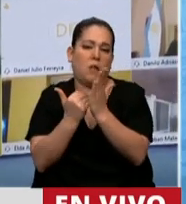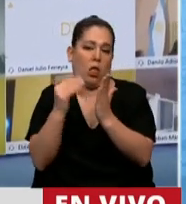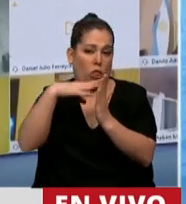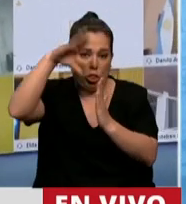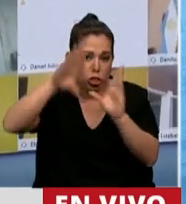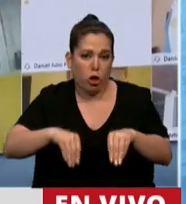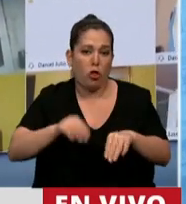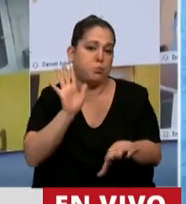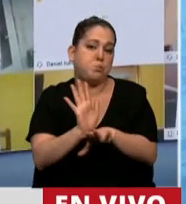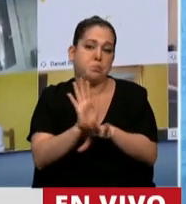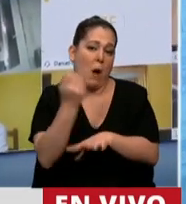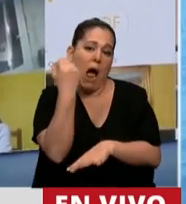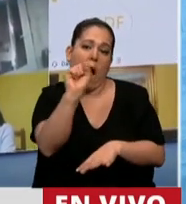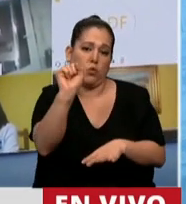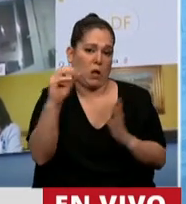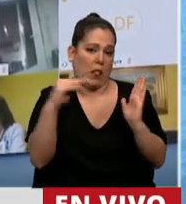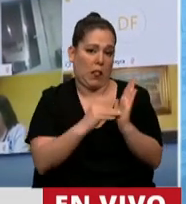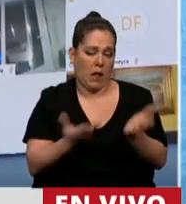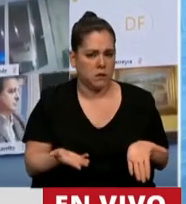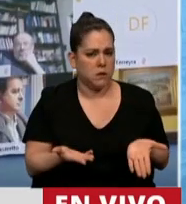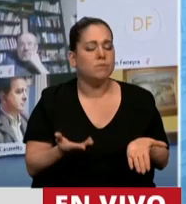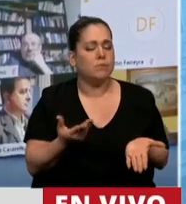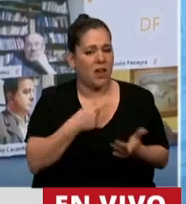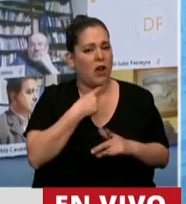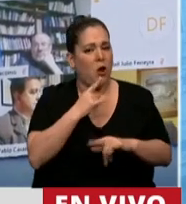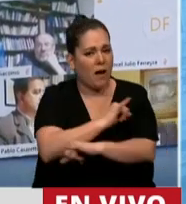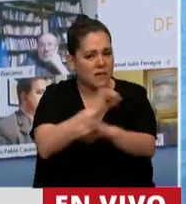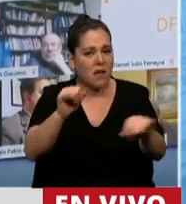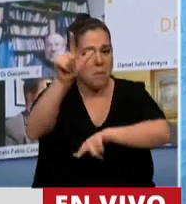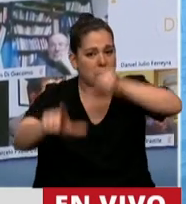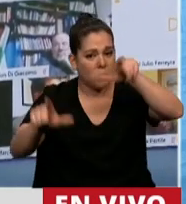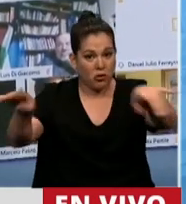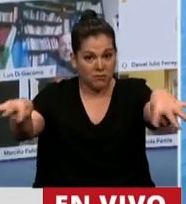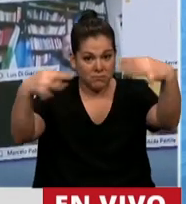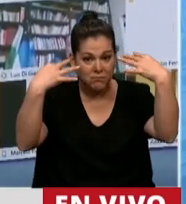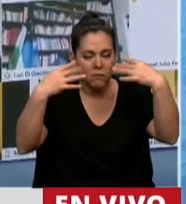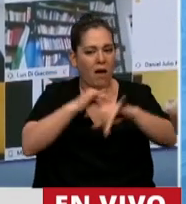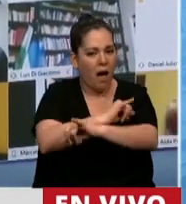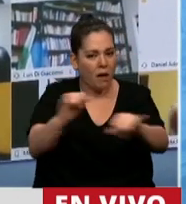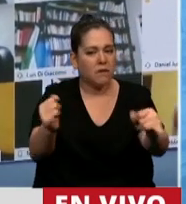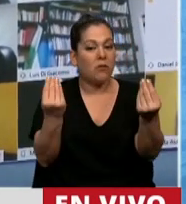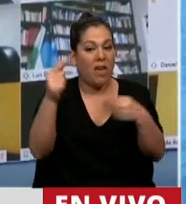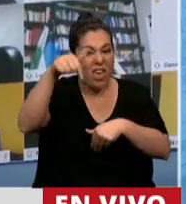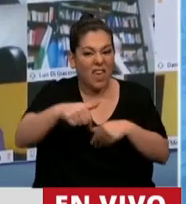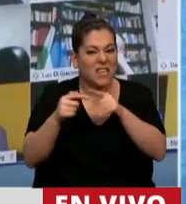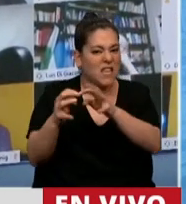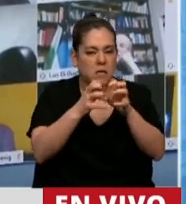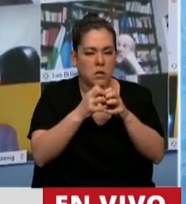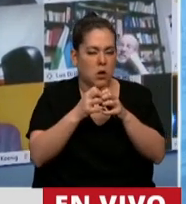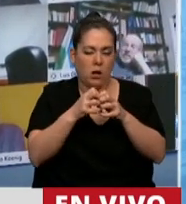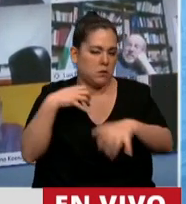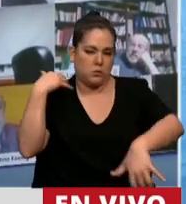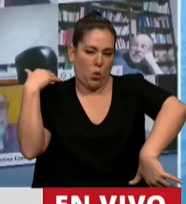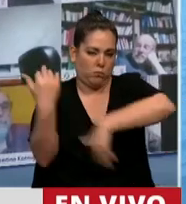Entonces, lo primero que le quiero decir a la ciudadanía que nos está viendo, que esta sesión es un escándalo,